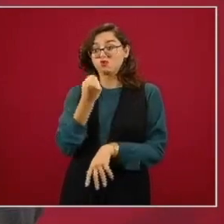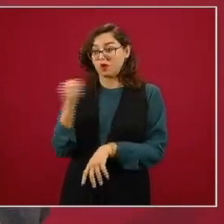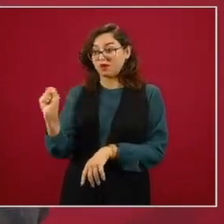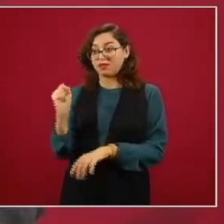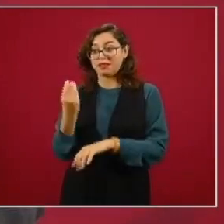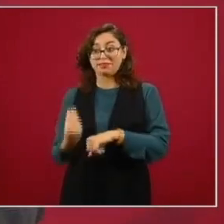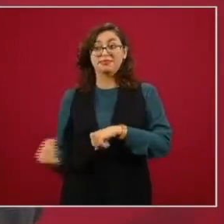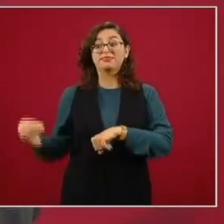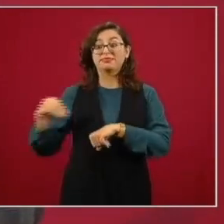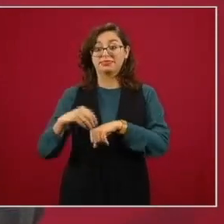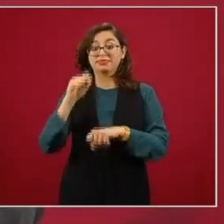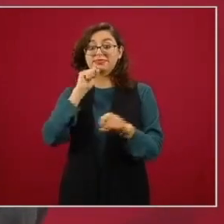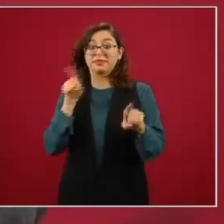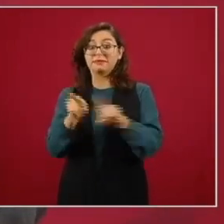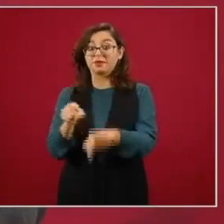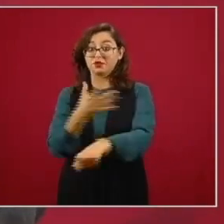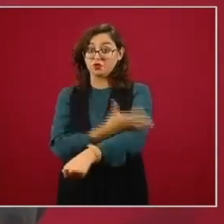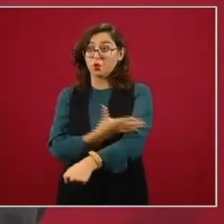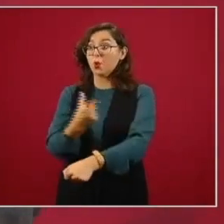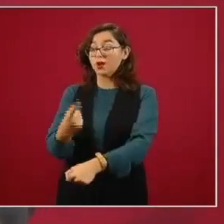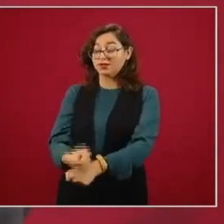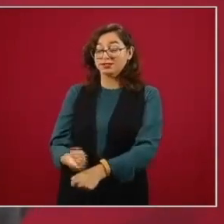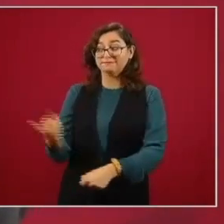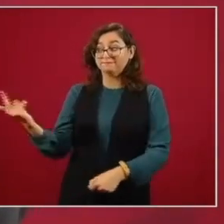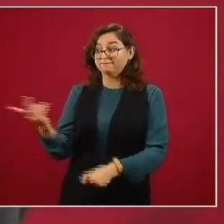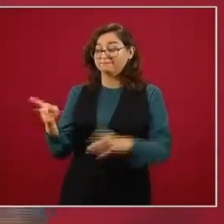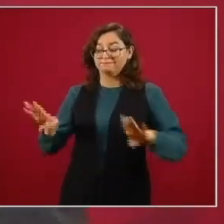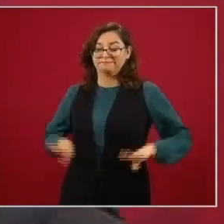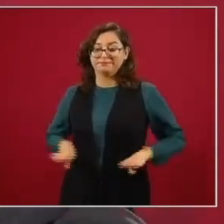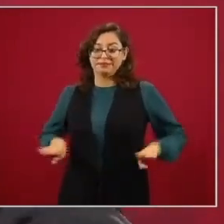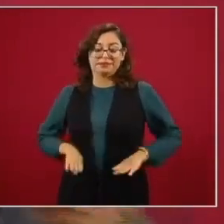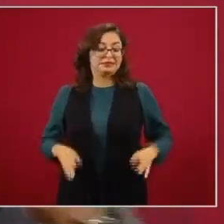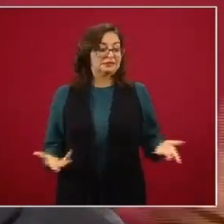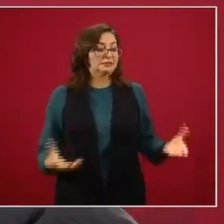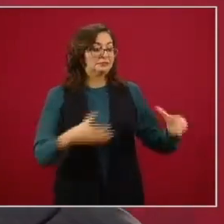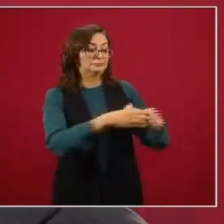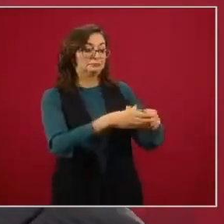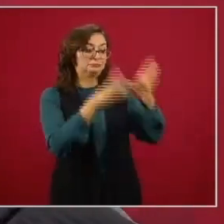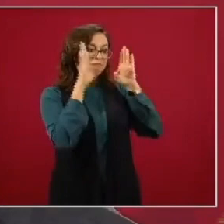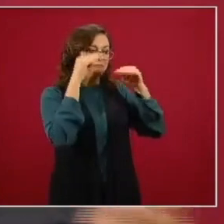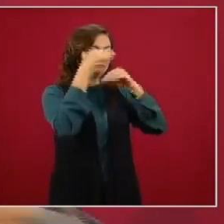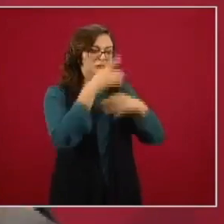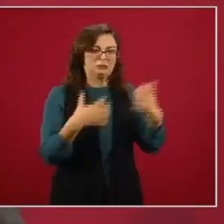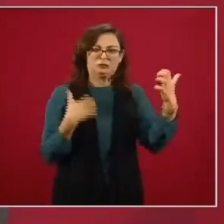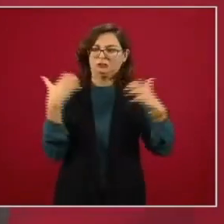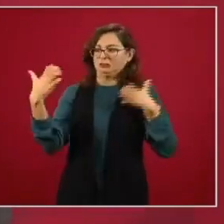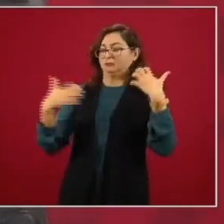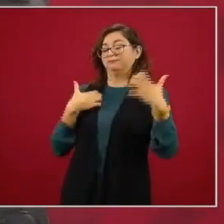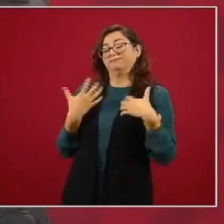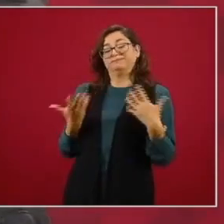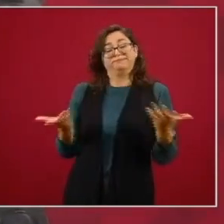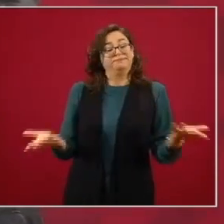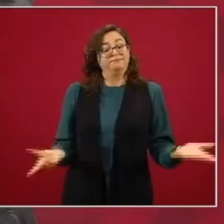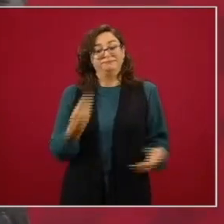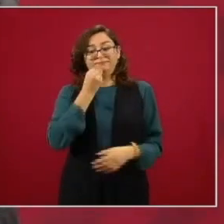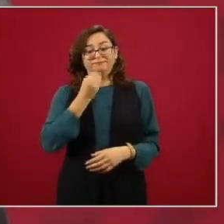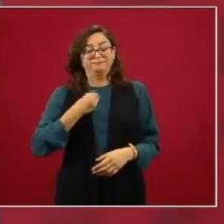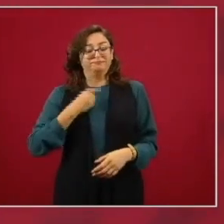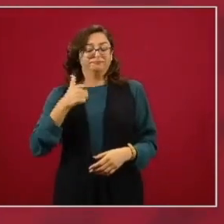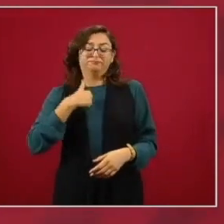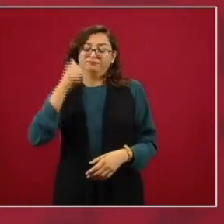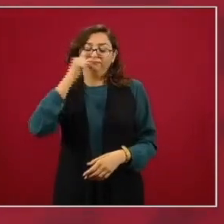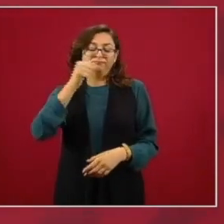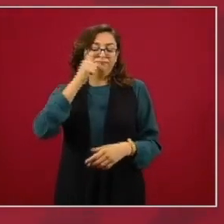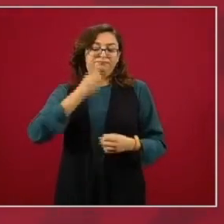eso les duele mucho a los conservadores que yo lo diga pero siempre digo lo que pienso